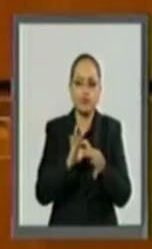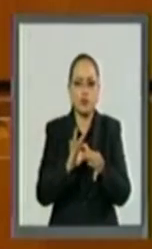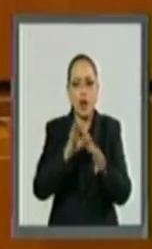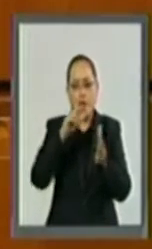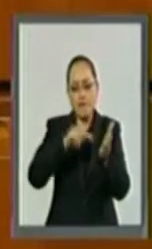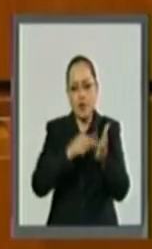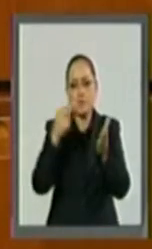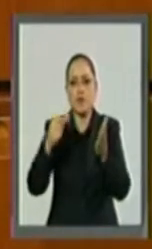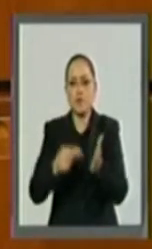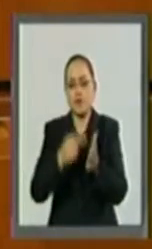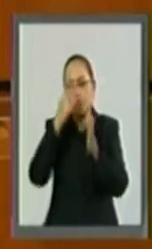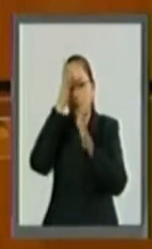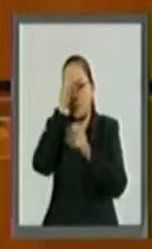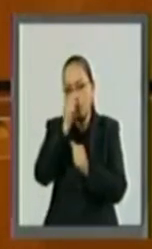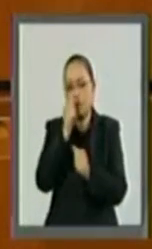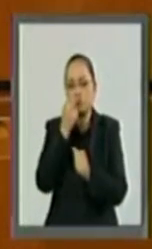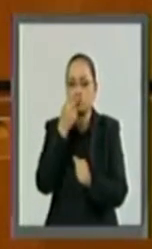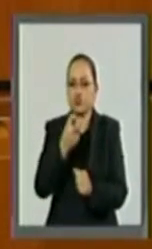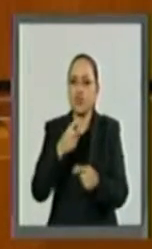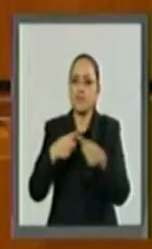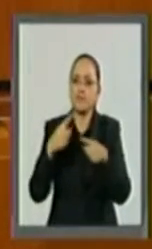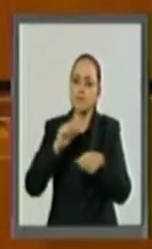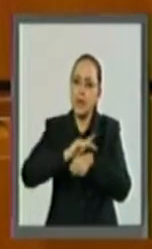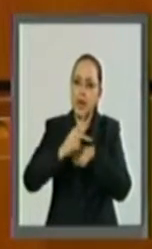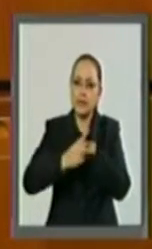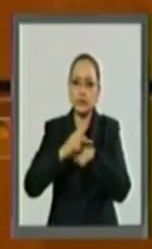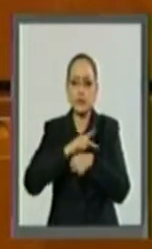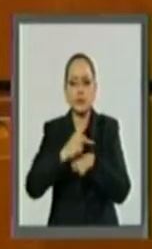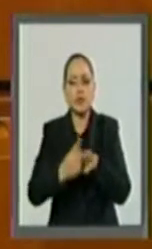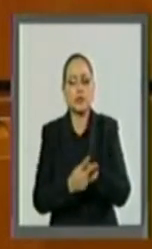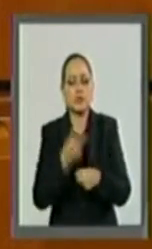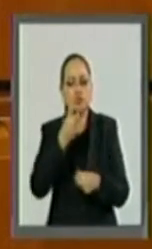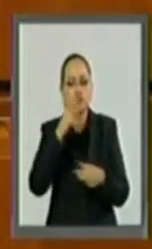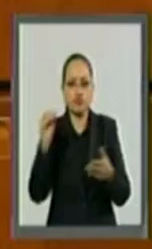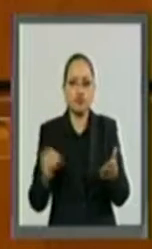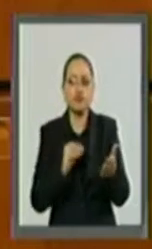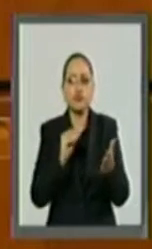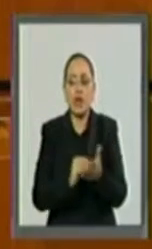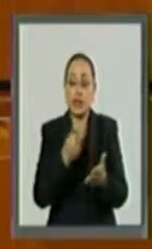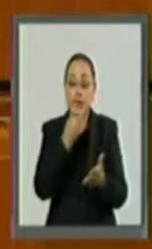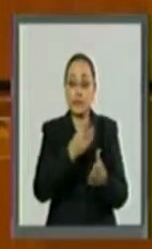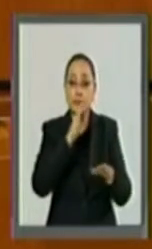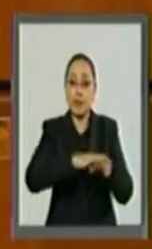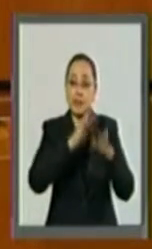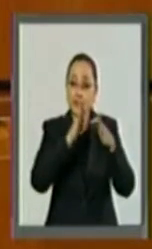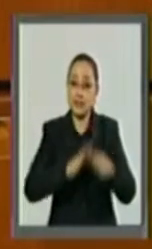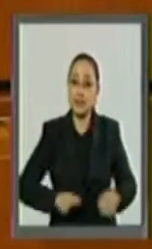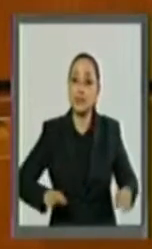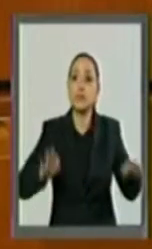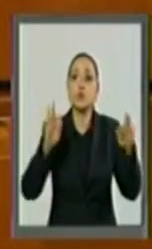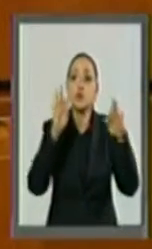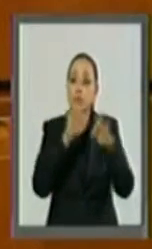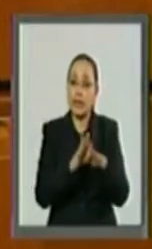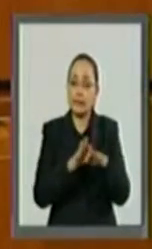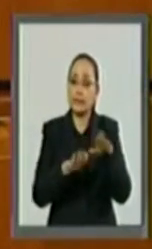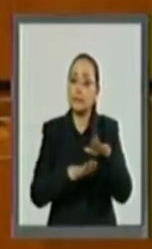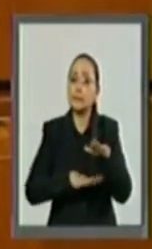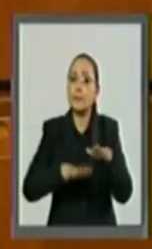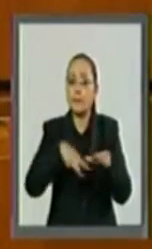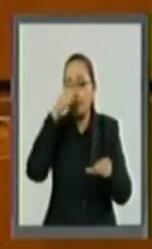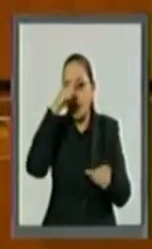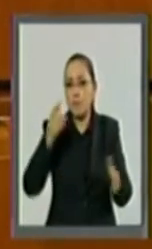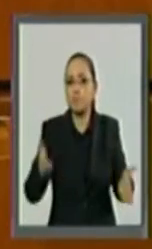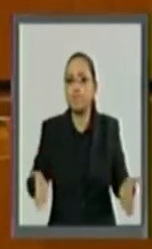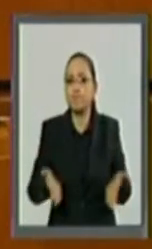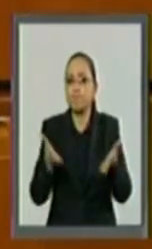multilateral, el cual se constituye como una de las principales plataformas para impulsar